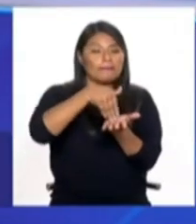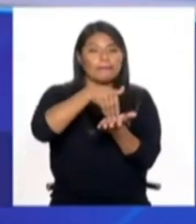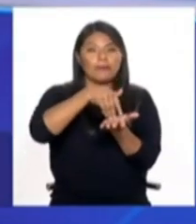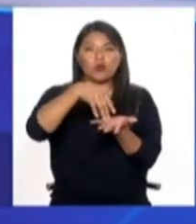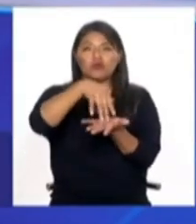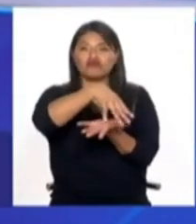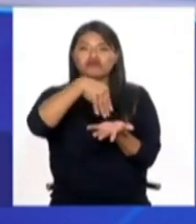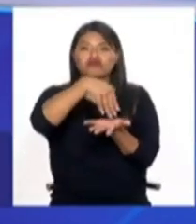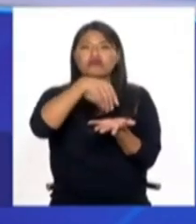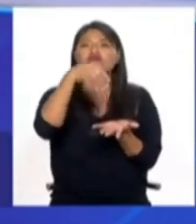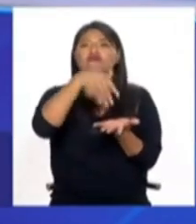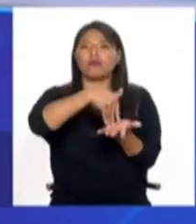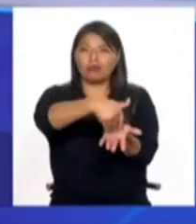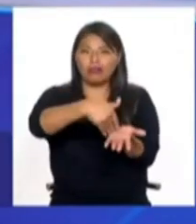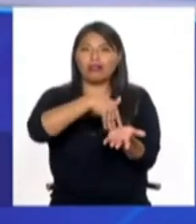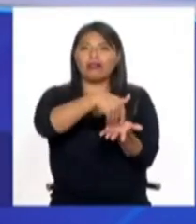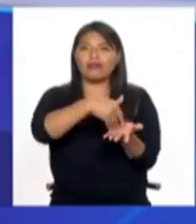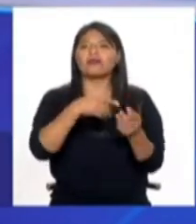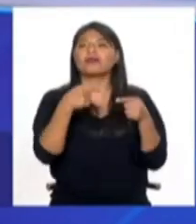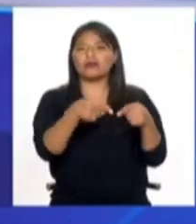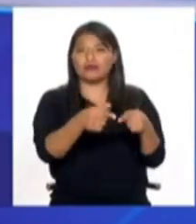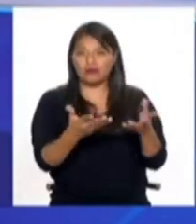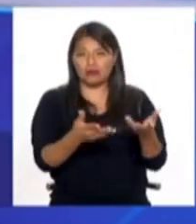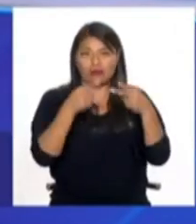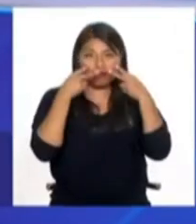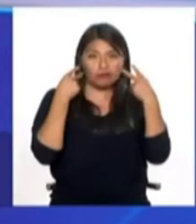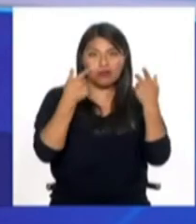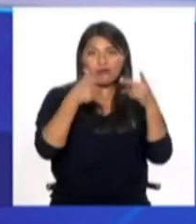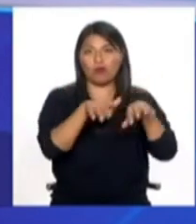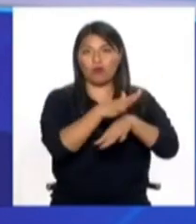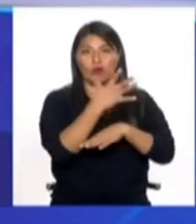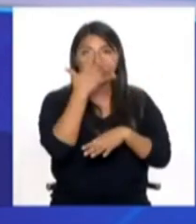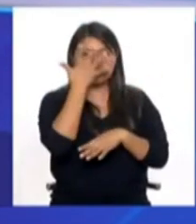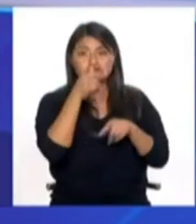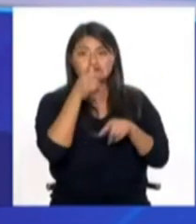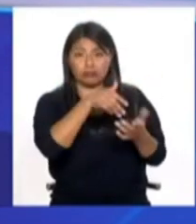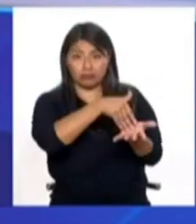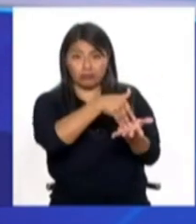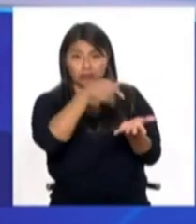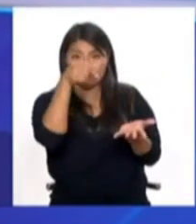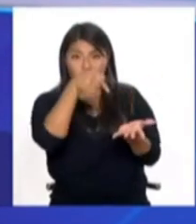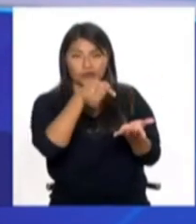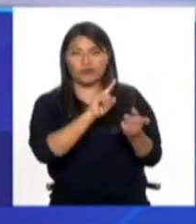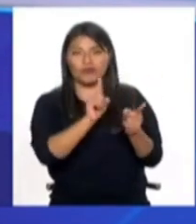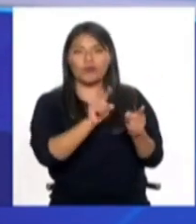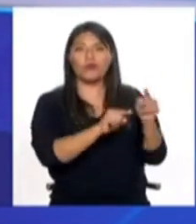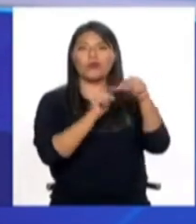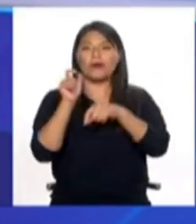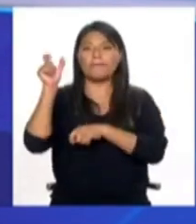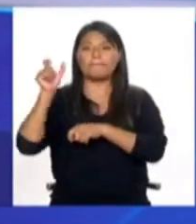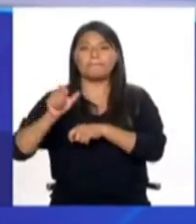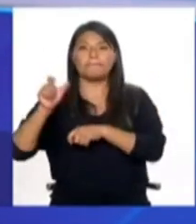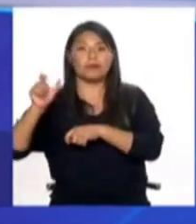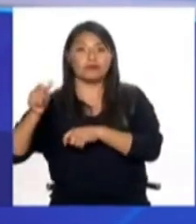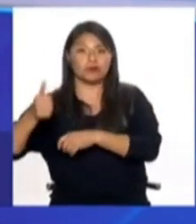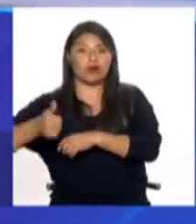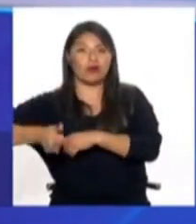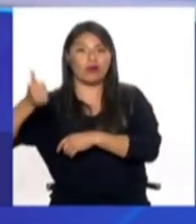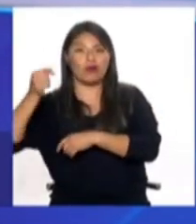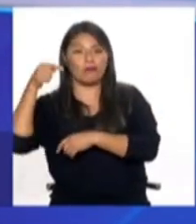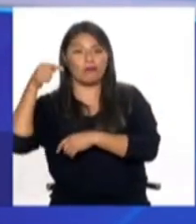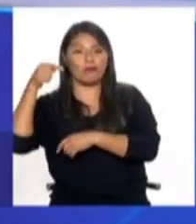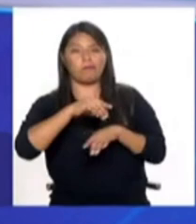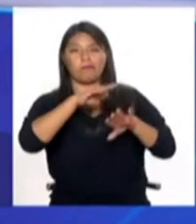vulnerables los pueblos indígenas o los pueblos afrodescendientes, es porque hay causas estructurales que